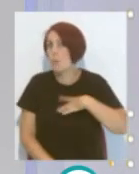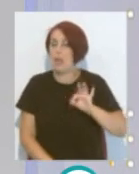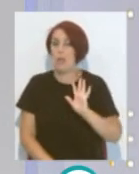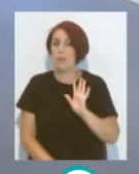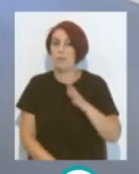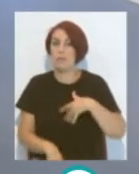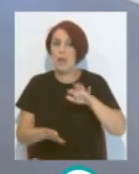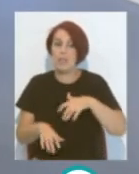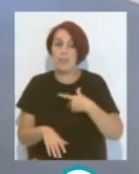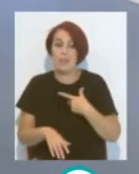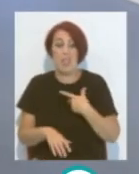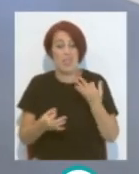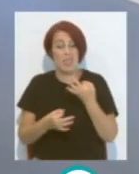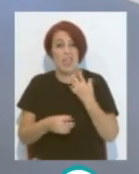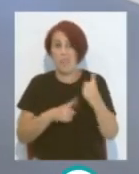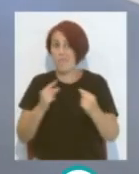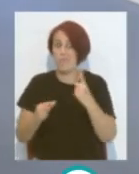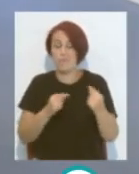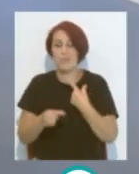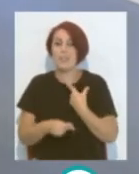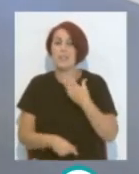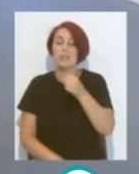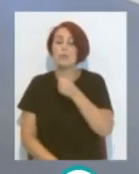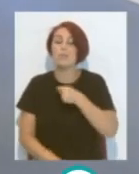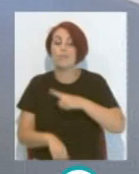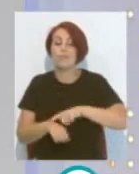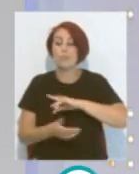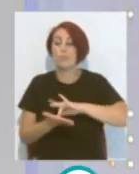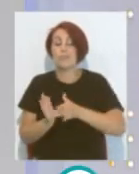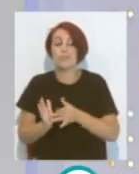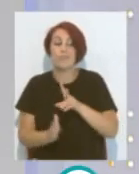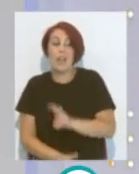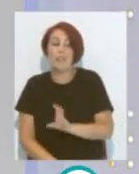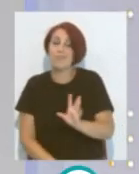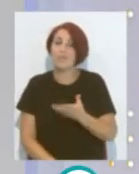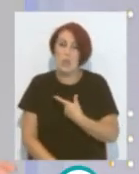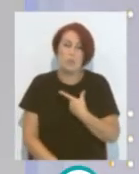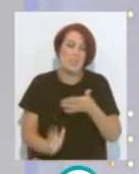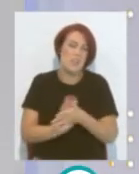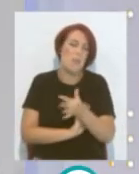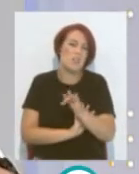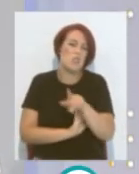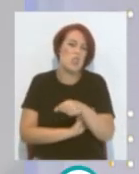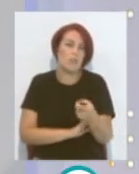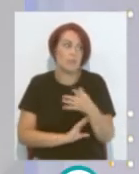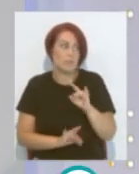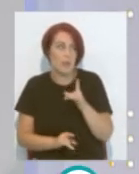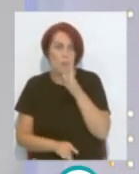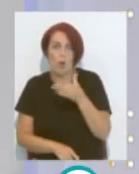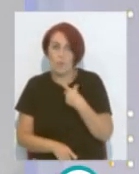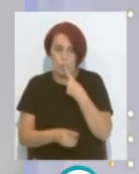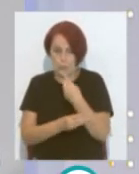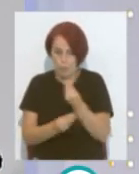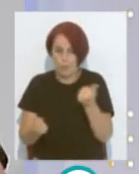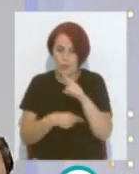lo que tiene La operación salida Nacho Nos quedamos sin tiempo Vale Esto es buena señal o no? Si porque Se nos ha pasado volando Y